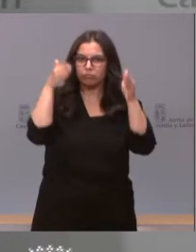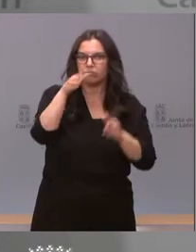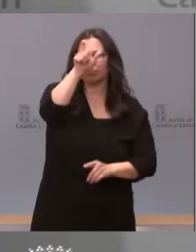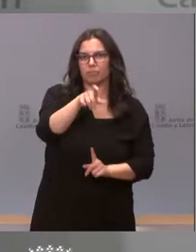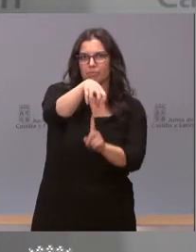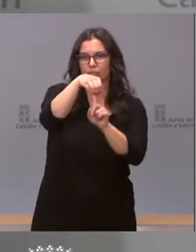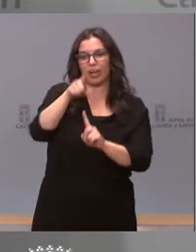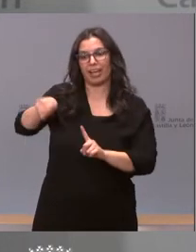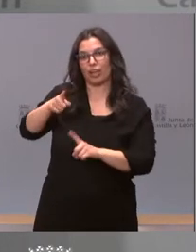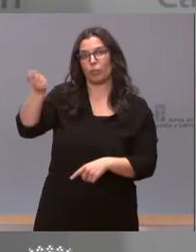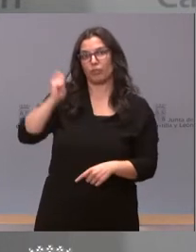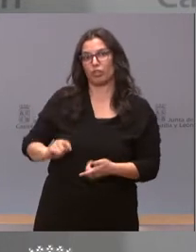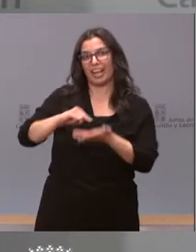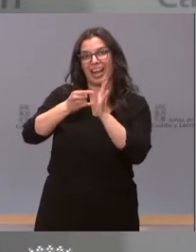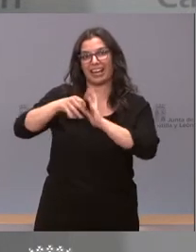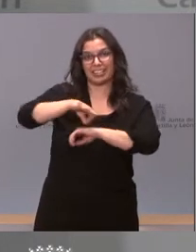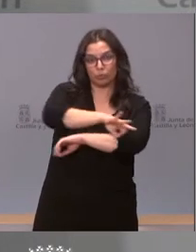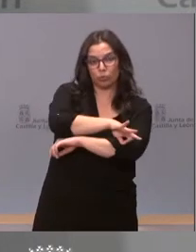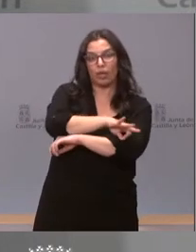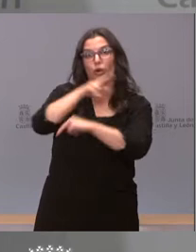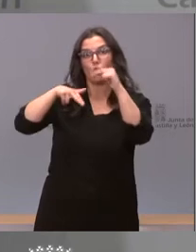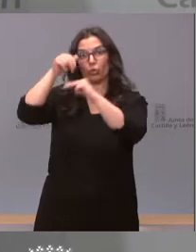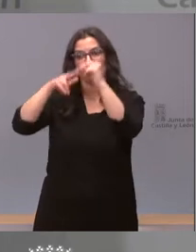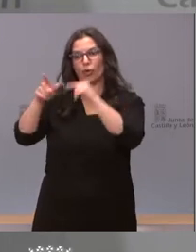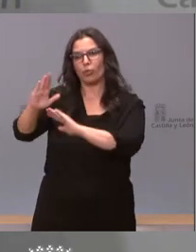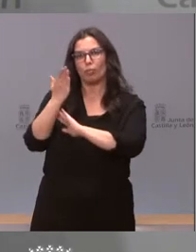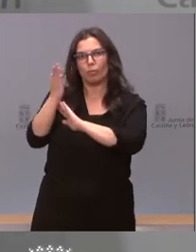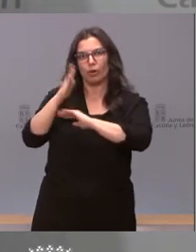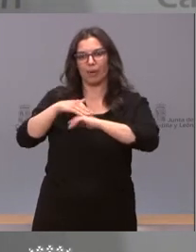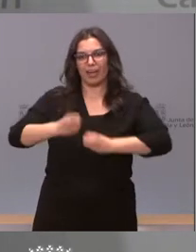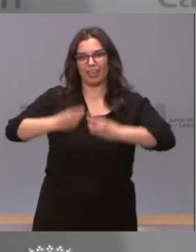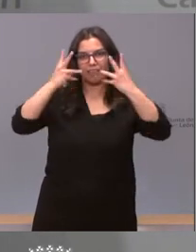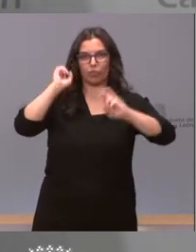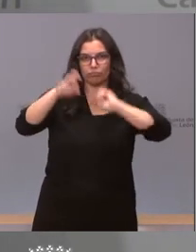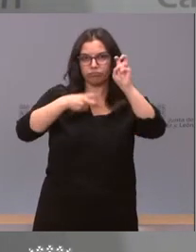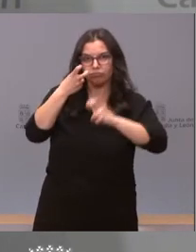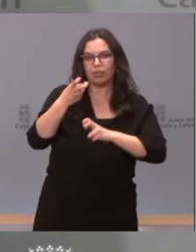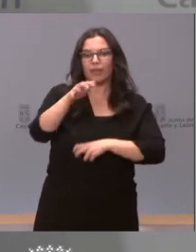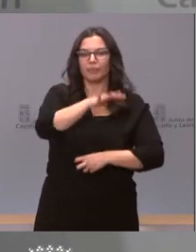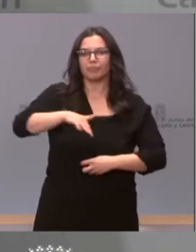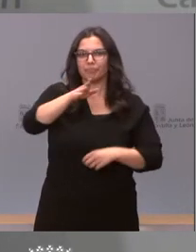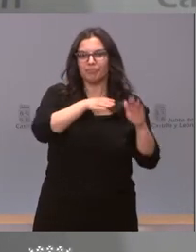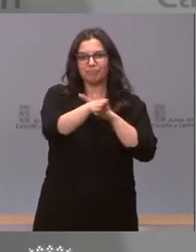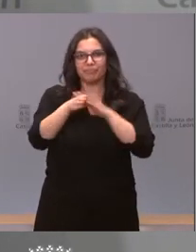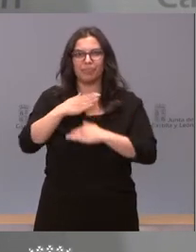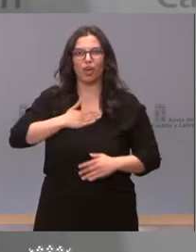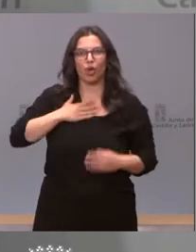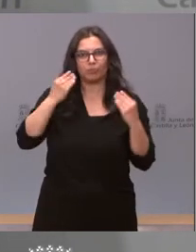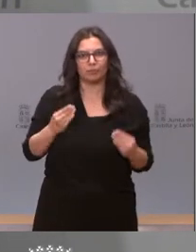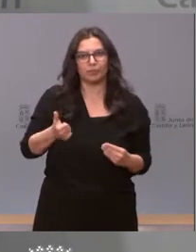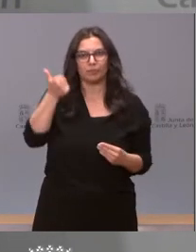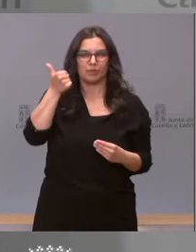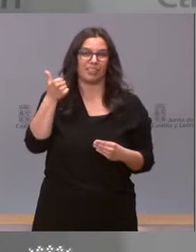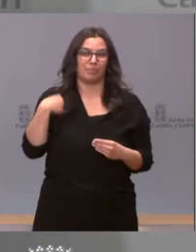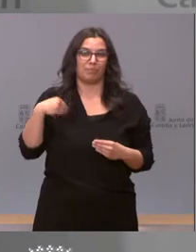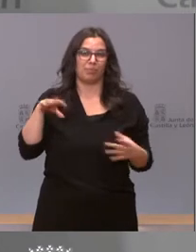arquitectura y de la construcción propuestas que ayuden a configurar edificios y entornos más funcionales acordes a nuestro nuevo modelo de